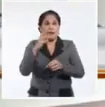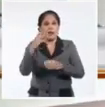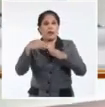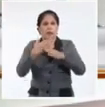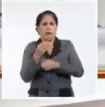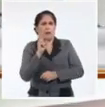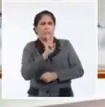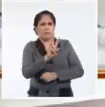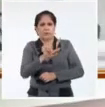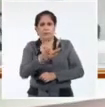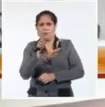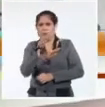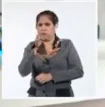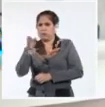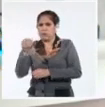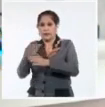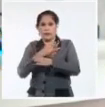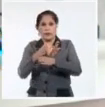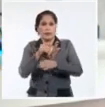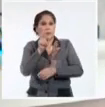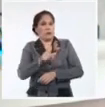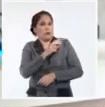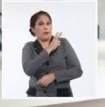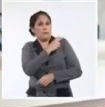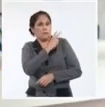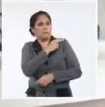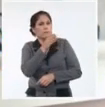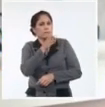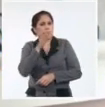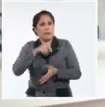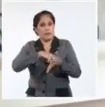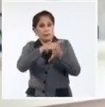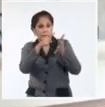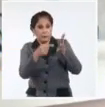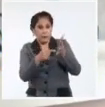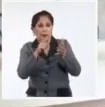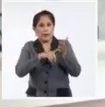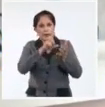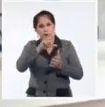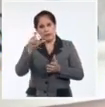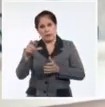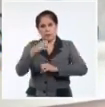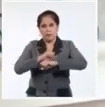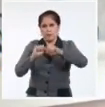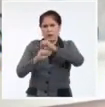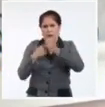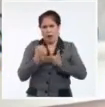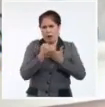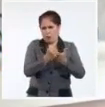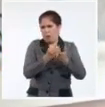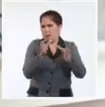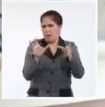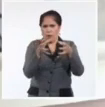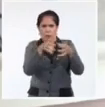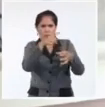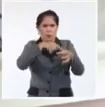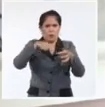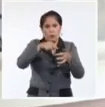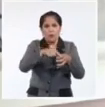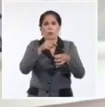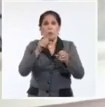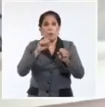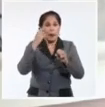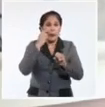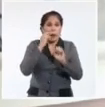día de la visita integral que realiza al territorio el secretariado del Comité Central y su estructura auxiliar. Tengo que decirles que desde bien temprano en la